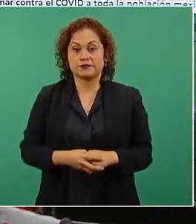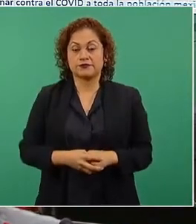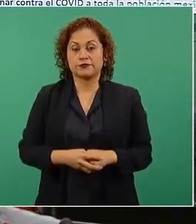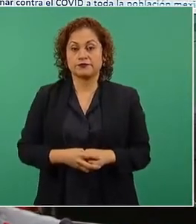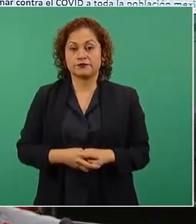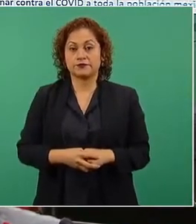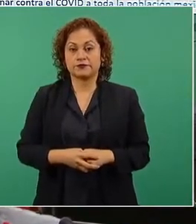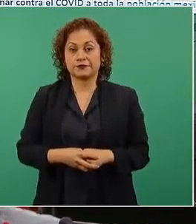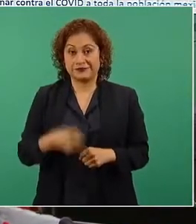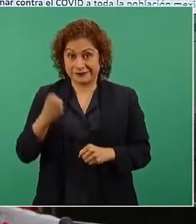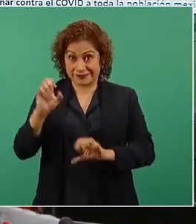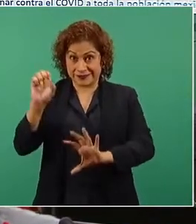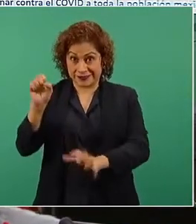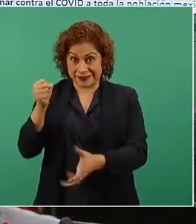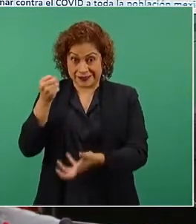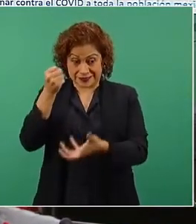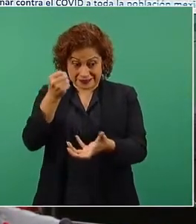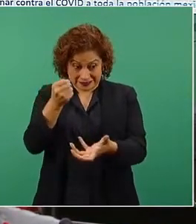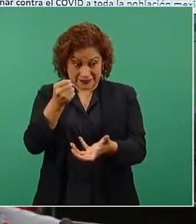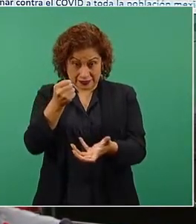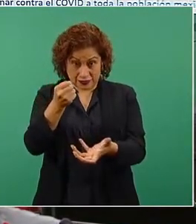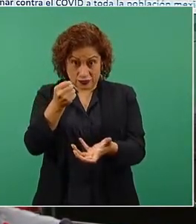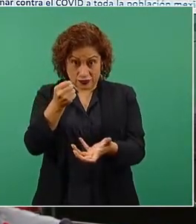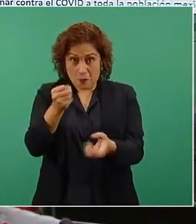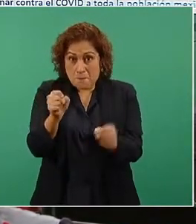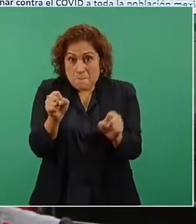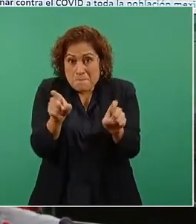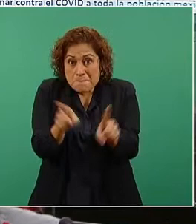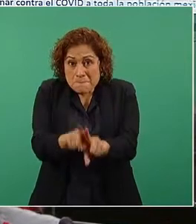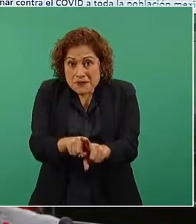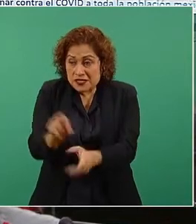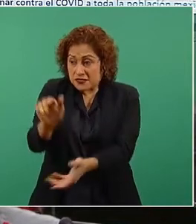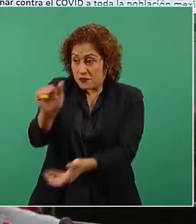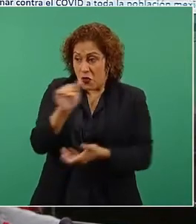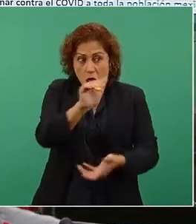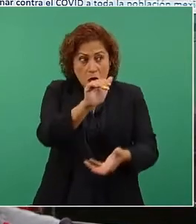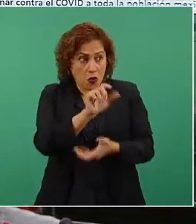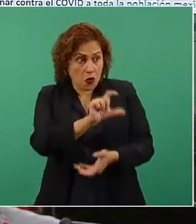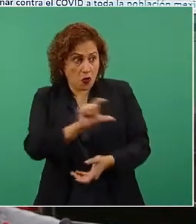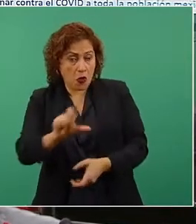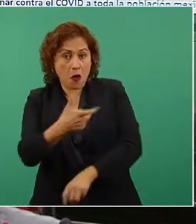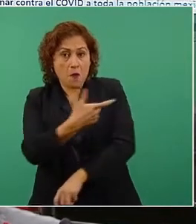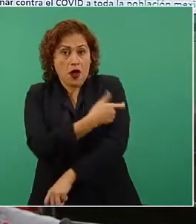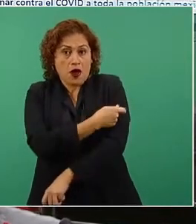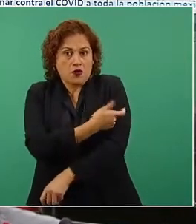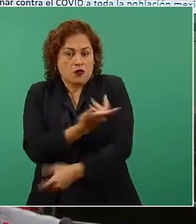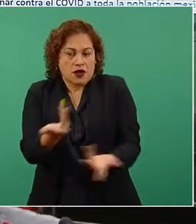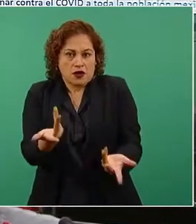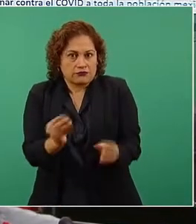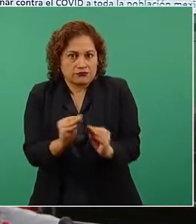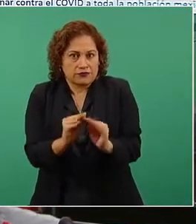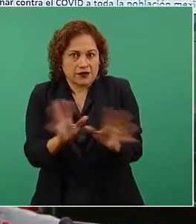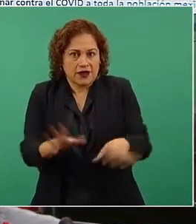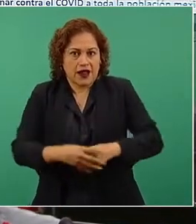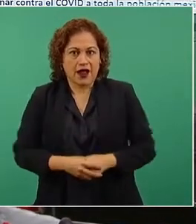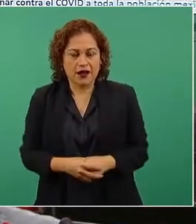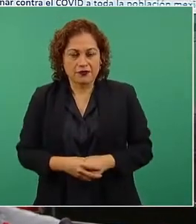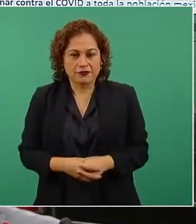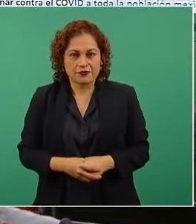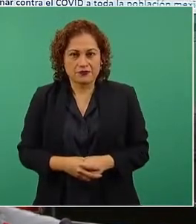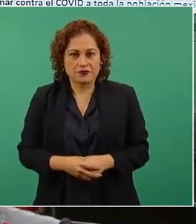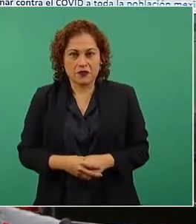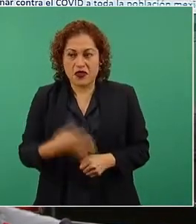¿Podríamos vacunar con esto a la población de COVID? Pues claro, si son 40 mil millones, ¿no? Podemos hacer 10 rondas de vacunación